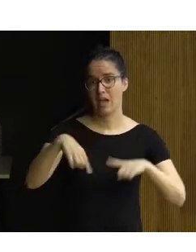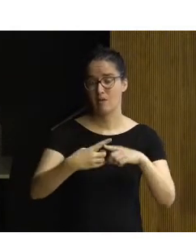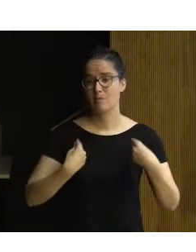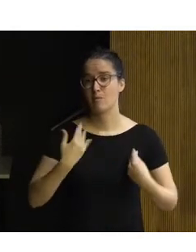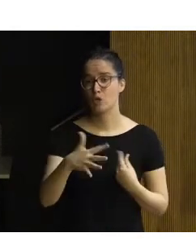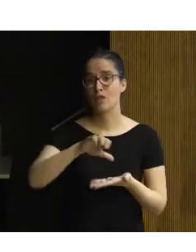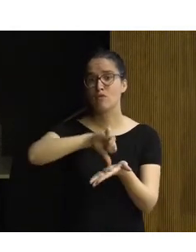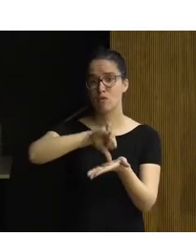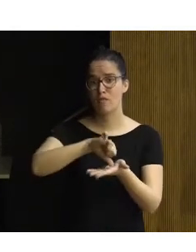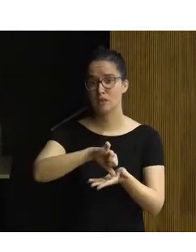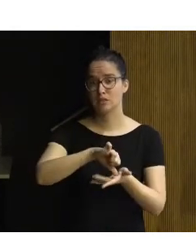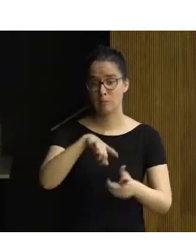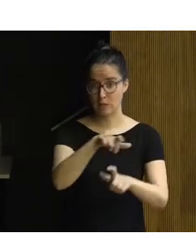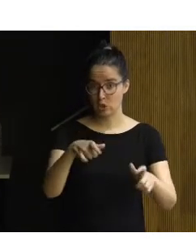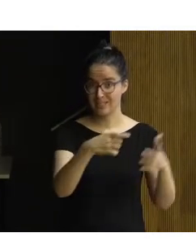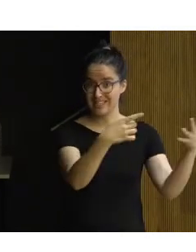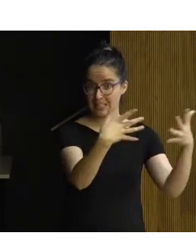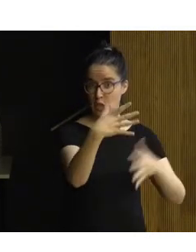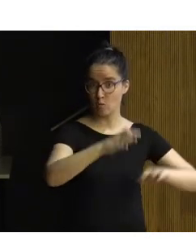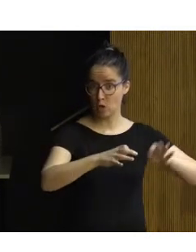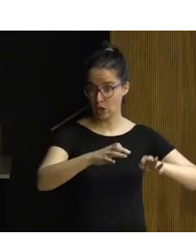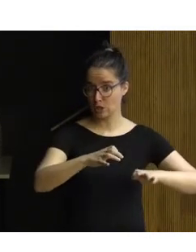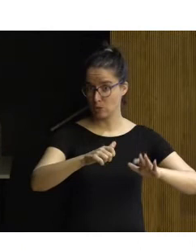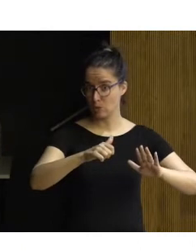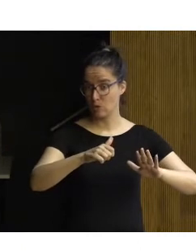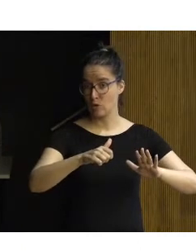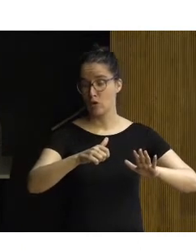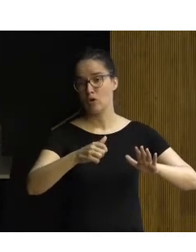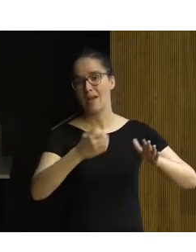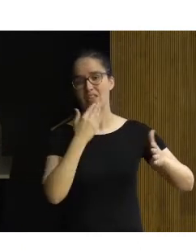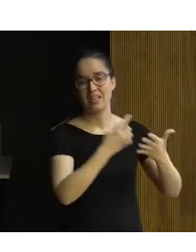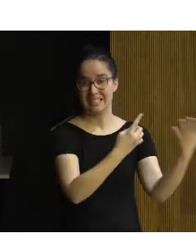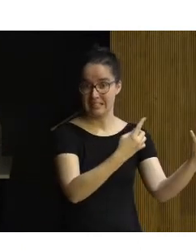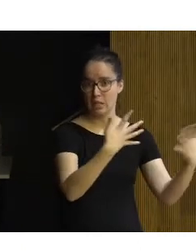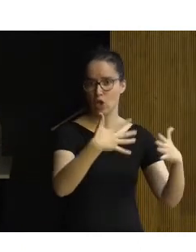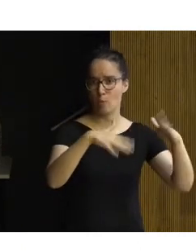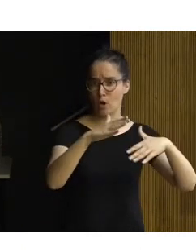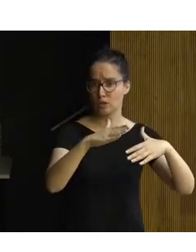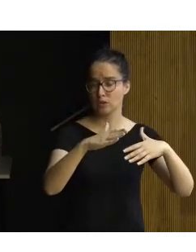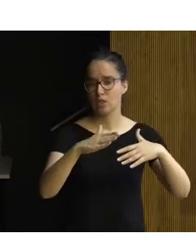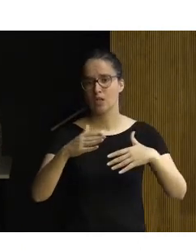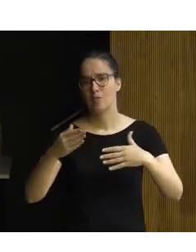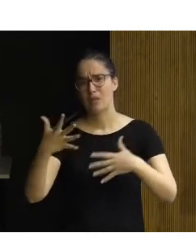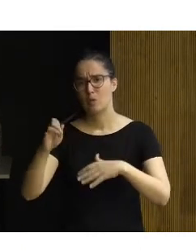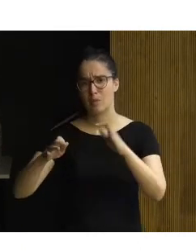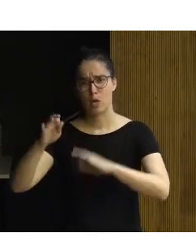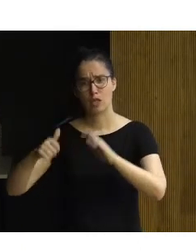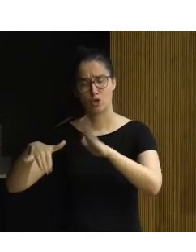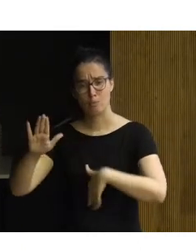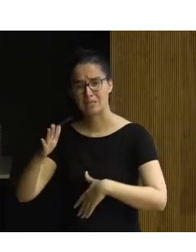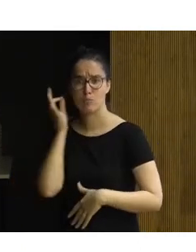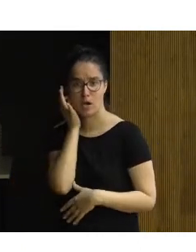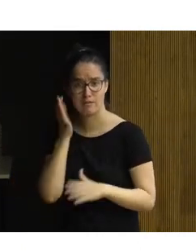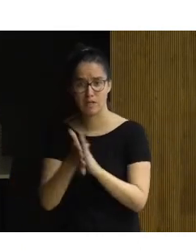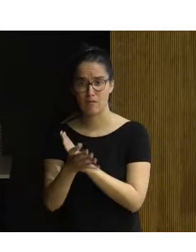ciudades. De esas personas, más del 50% son mujeres, que además van a sobrevivir en torno a entre 4 y 6